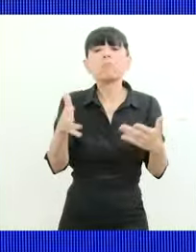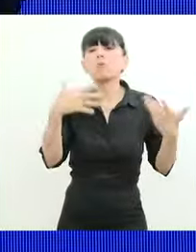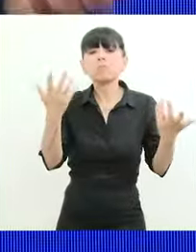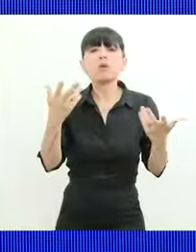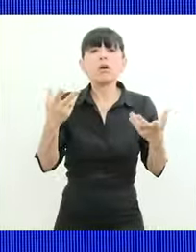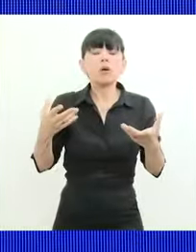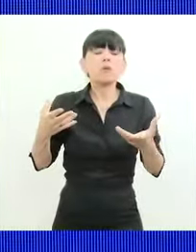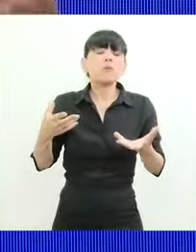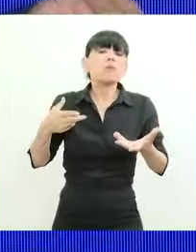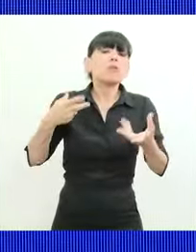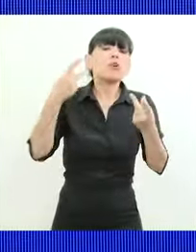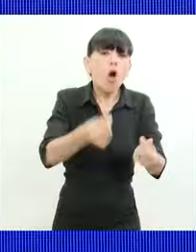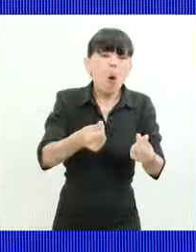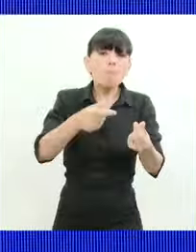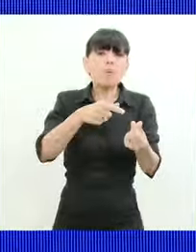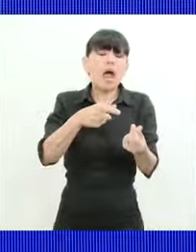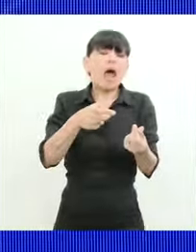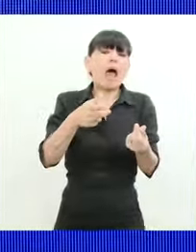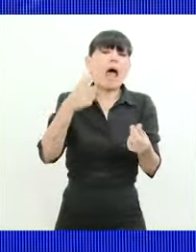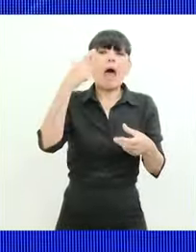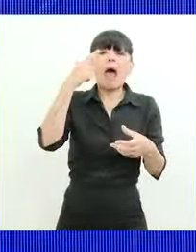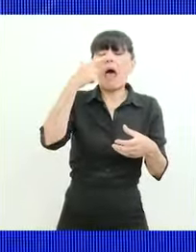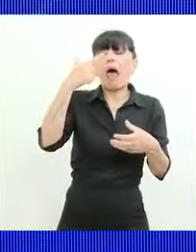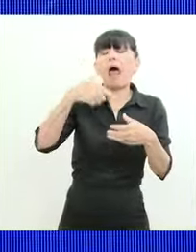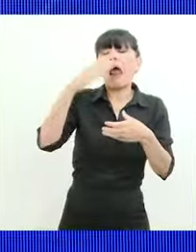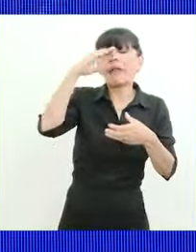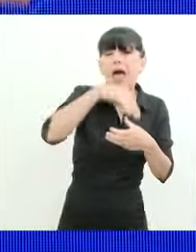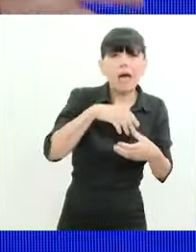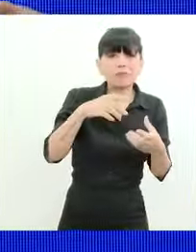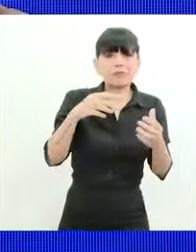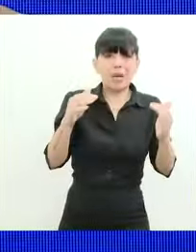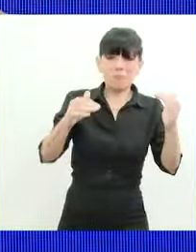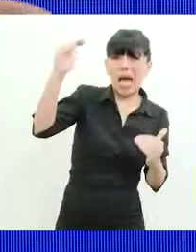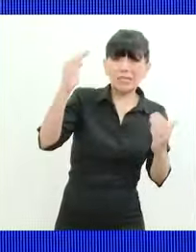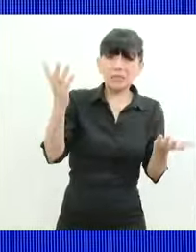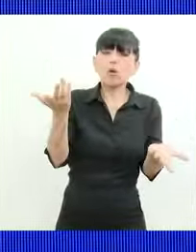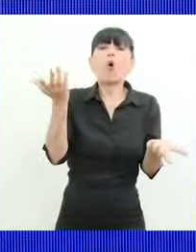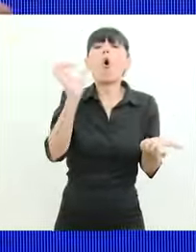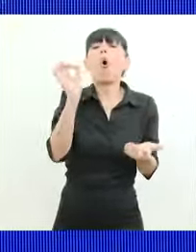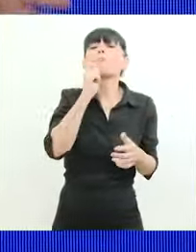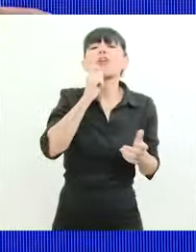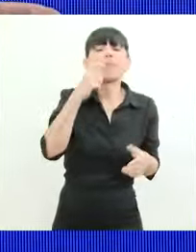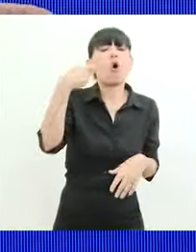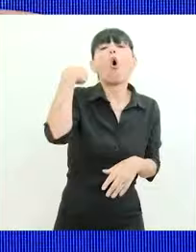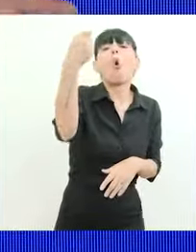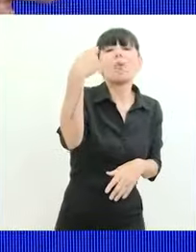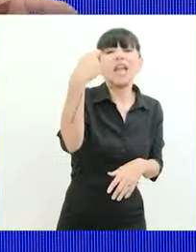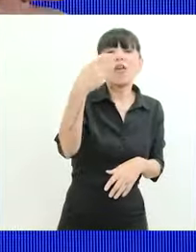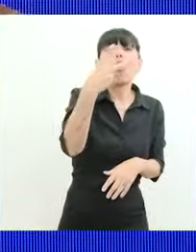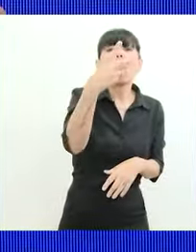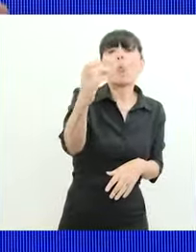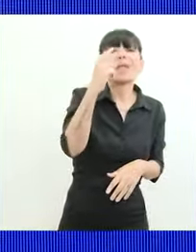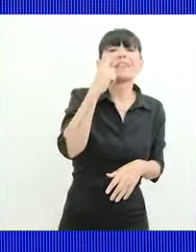el litro de nafta común 350 mangos 800 no es lo mismo para un jubilado tener 21.000 pesos por mes de